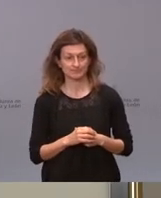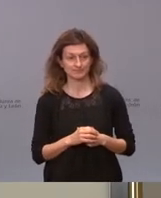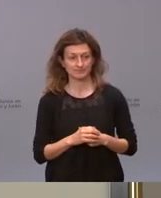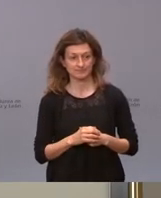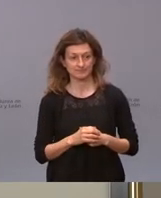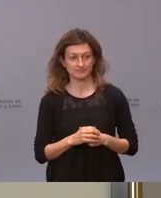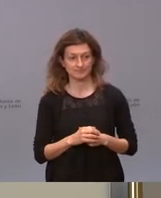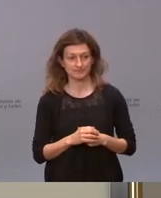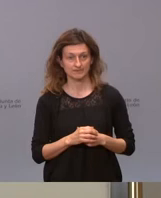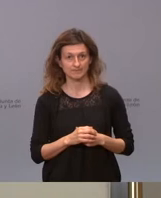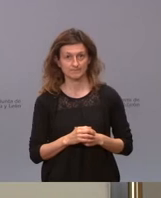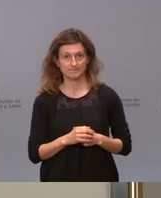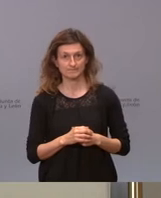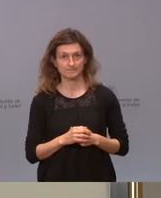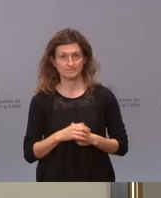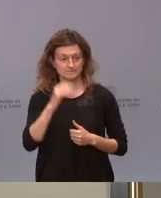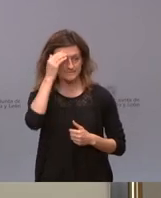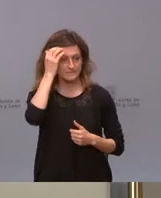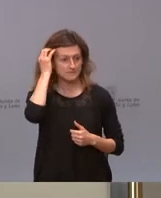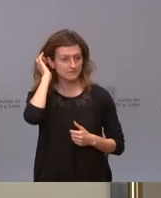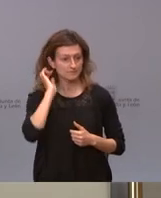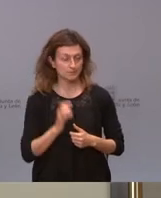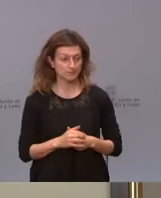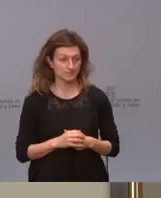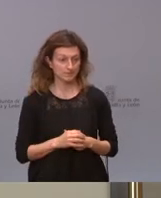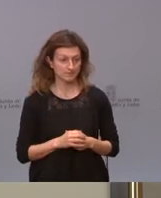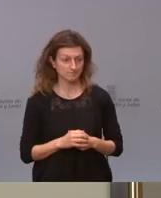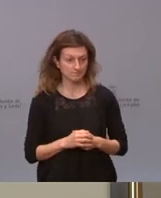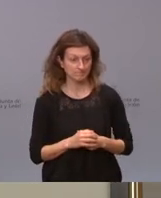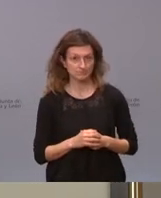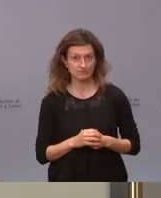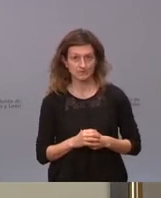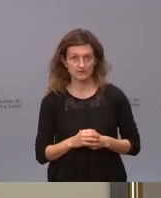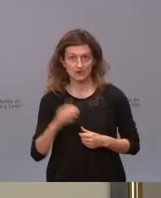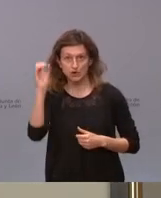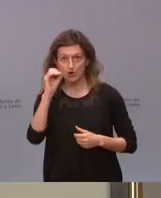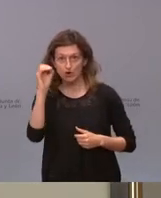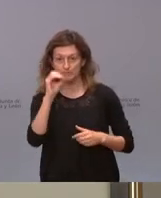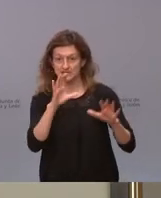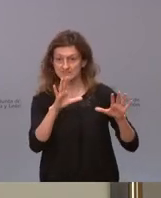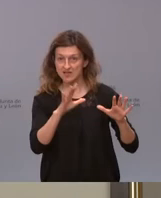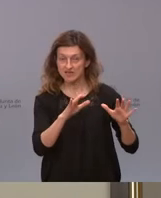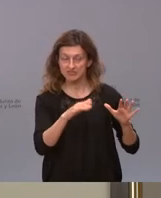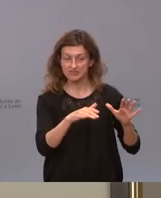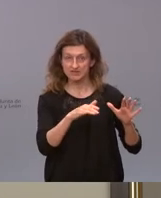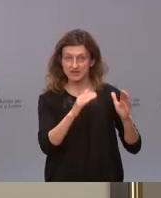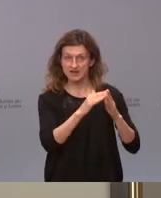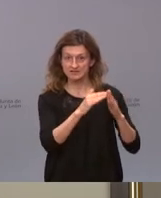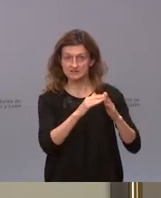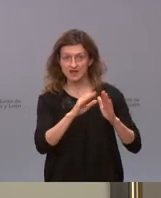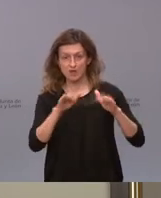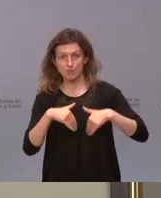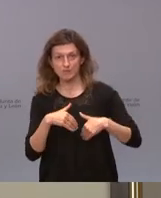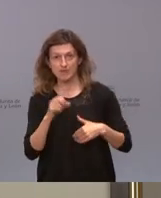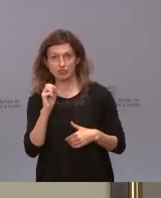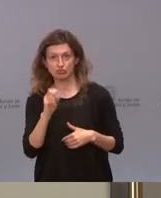si hola no el juez que tú opinas que la gente puede salir a las 10 de la noche y volver a salir a las